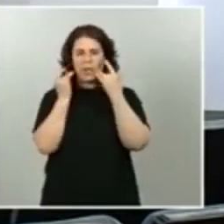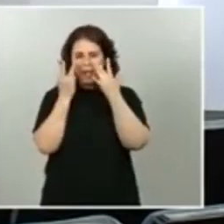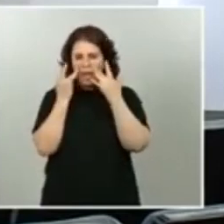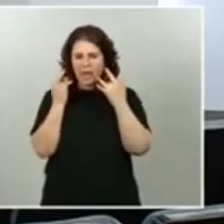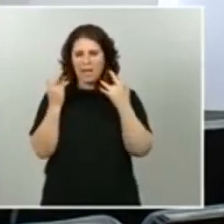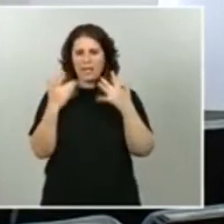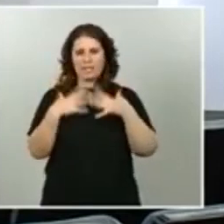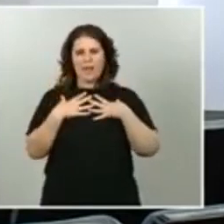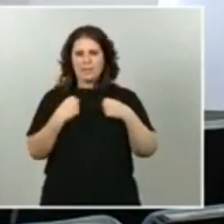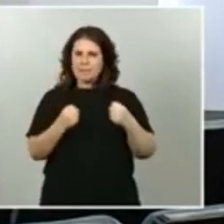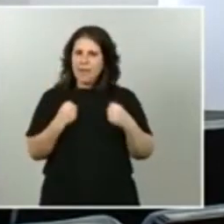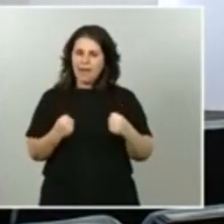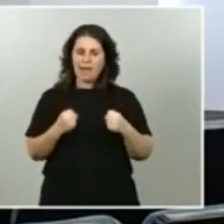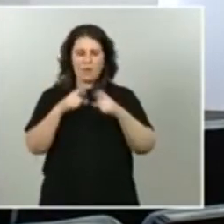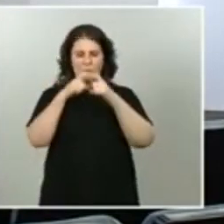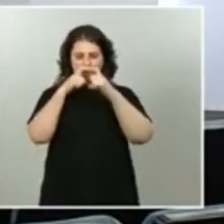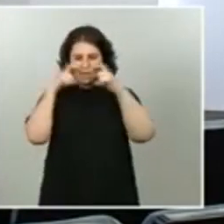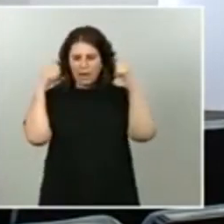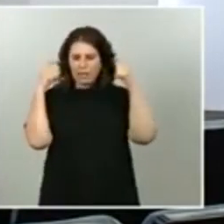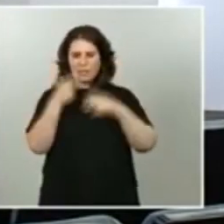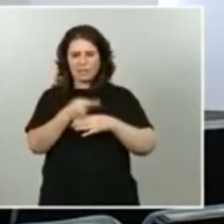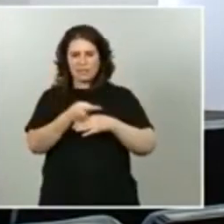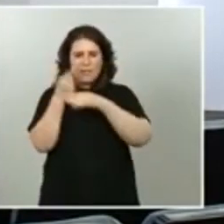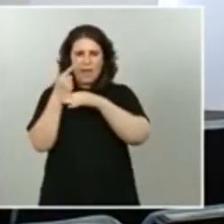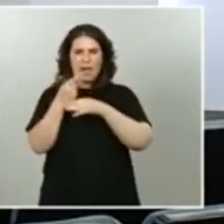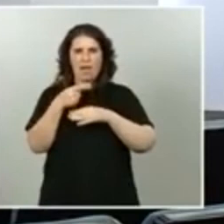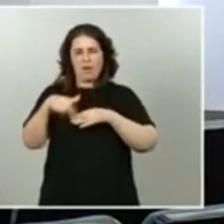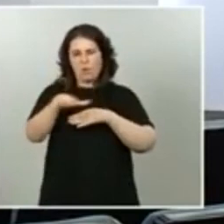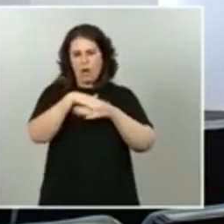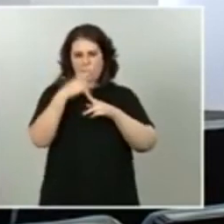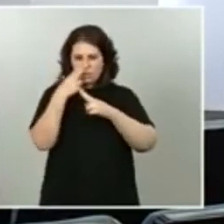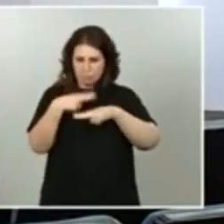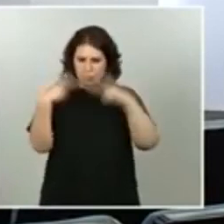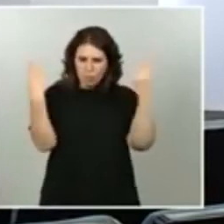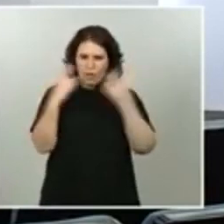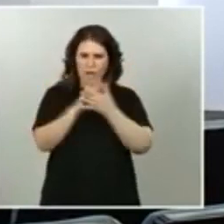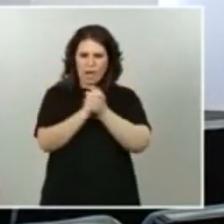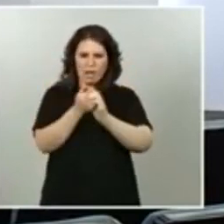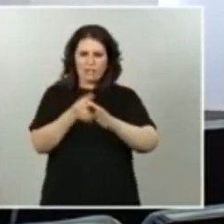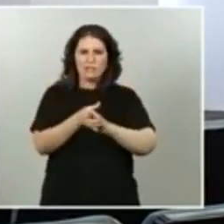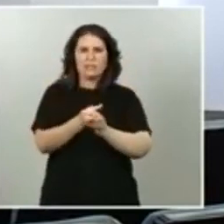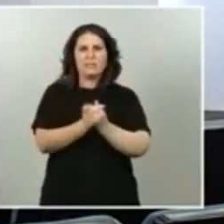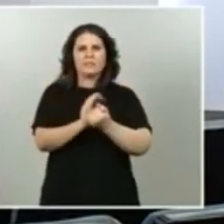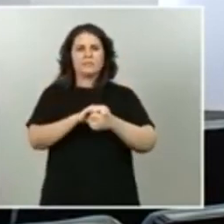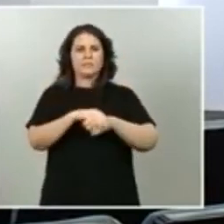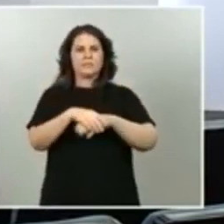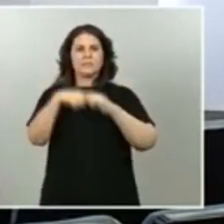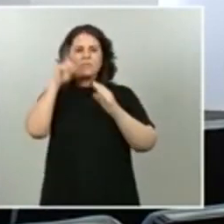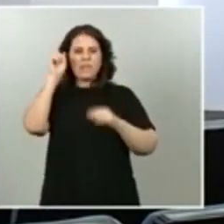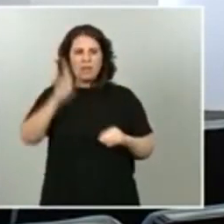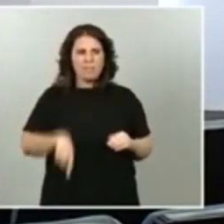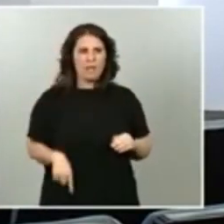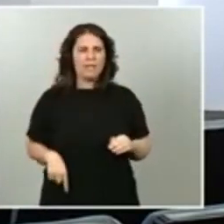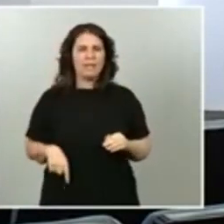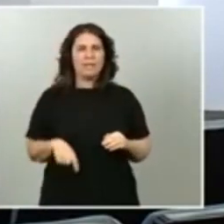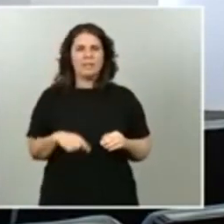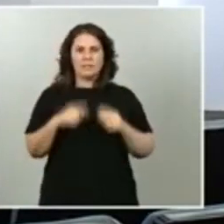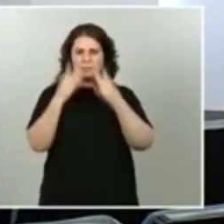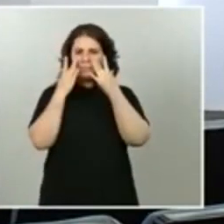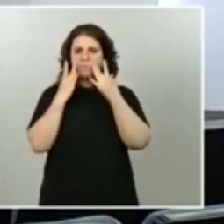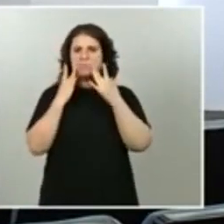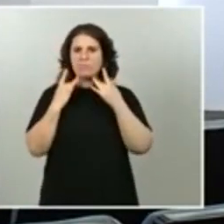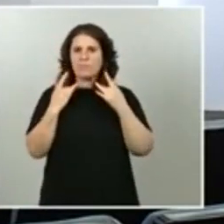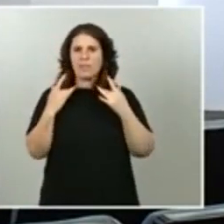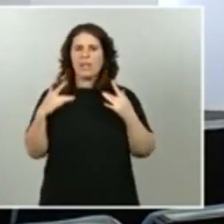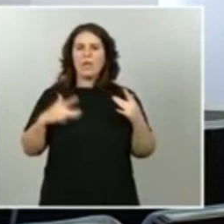la mascarilla obligatoria en los lugares públicos lavado de mano la preservación de la limpieza también en los lugares